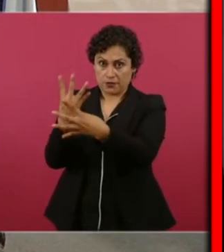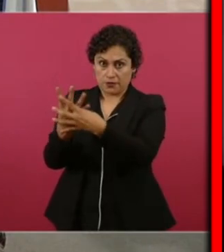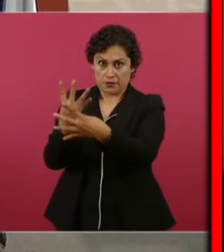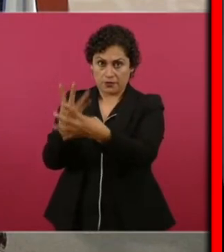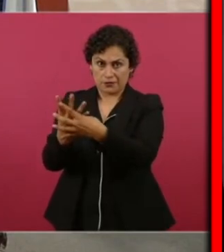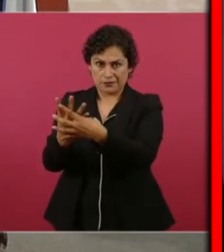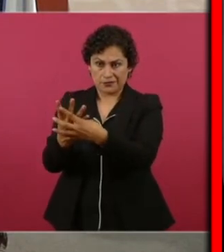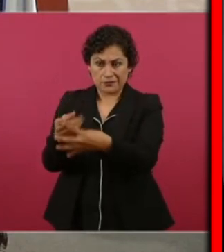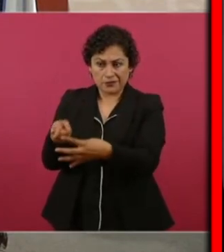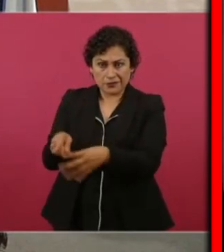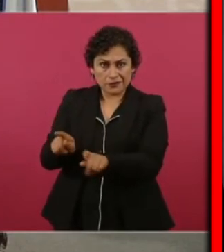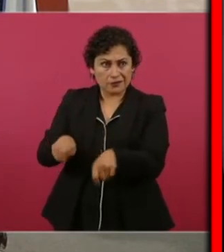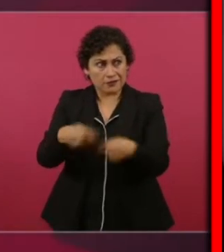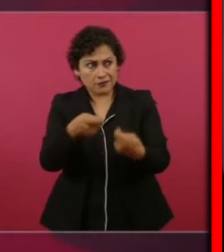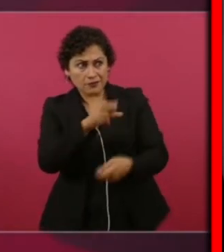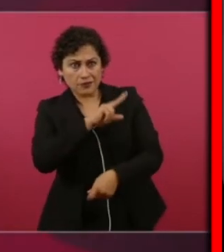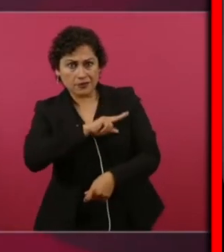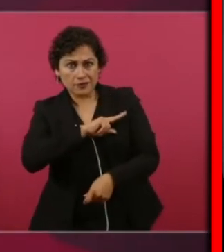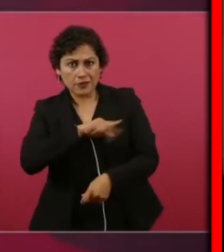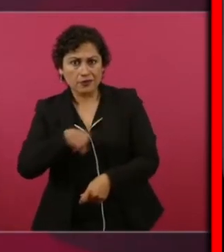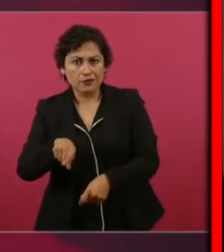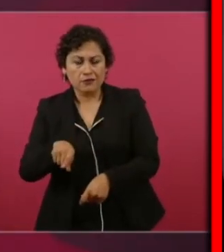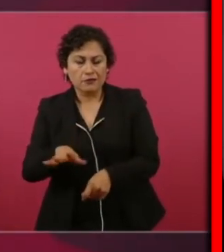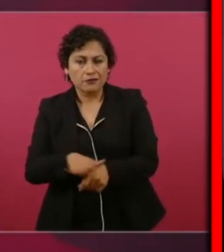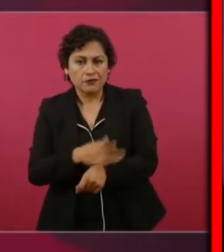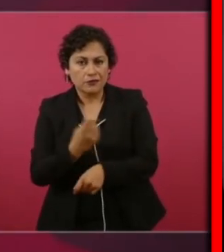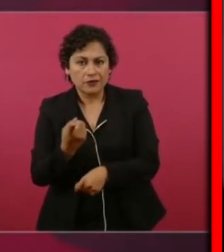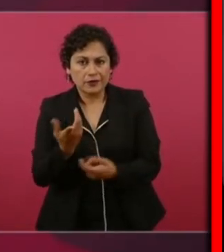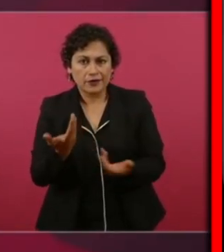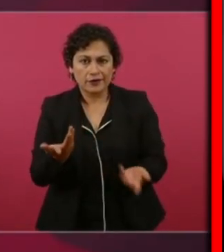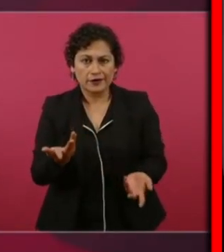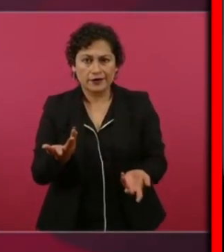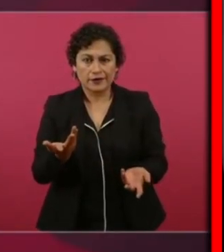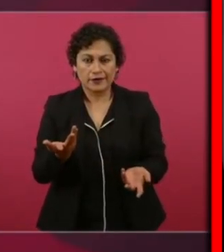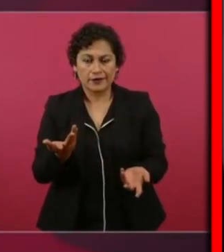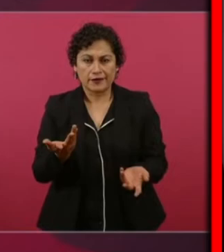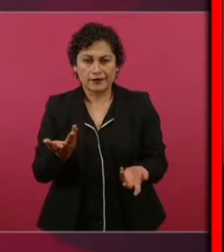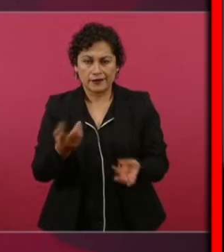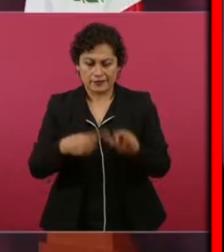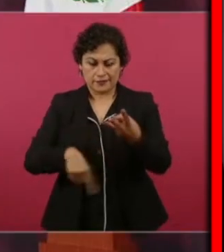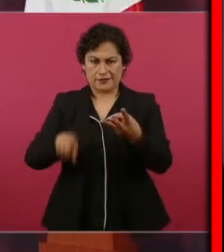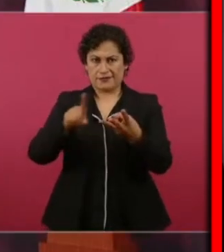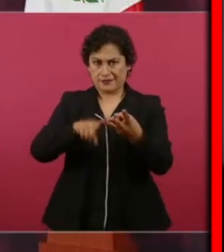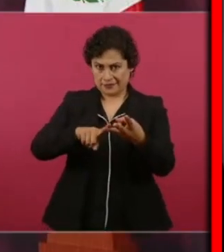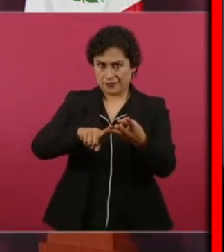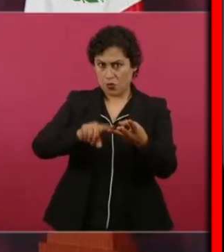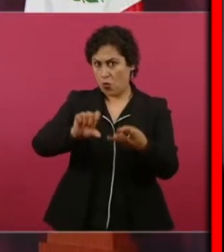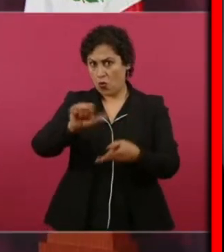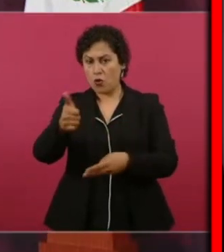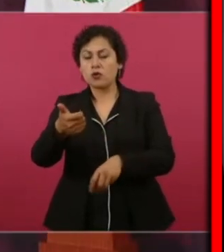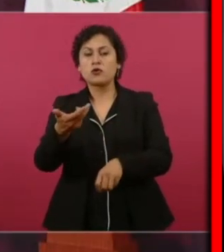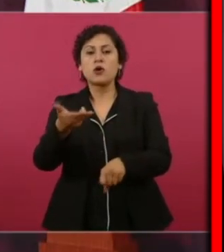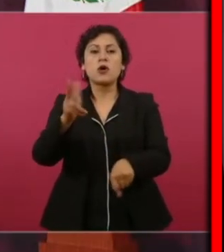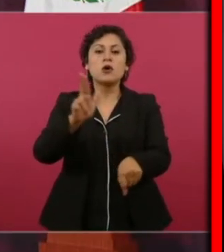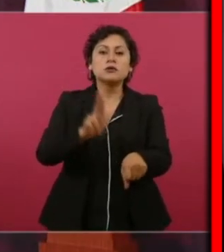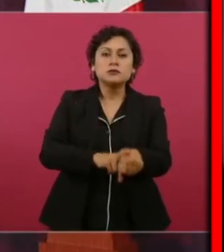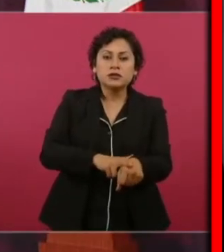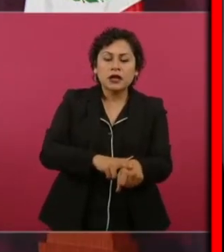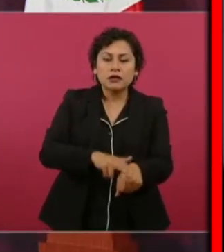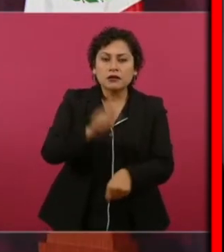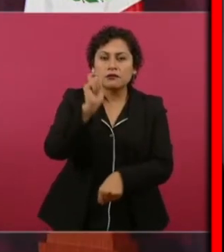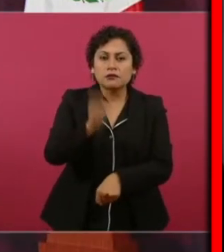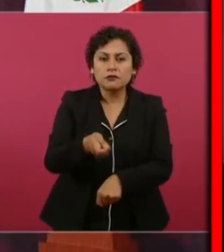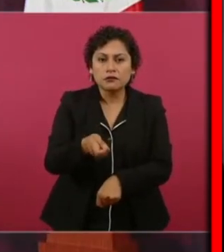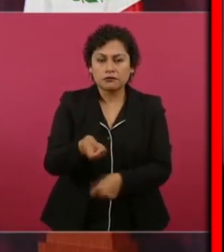se van a privatizar las cárceles, los hospitales lo que hicieron,